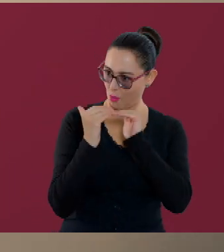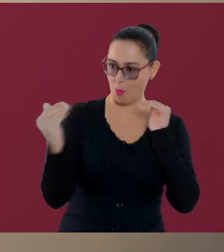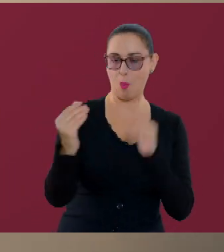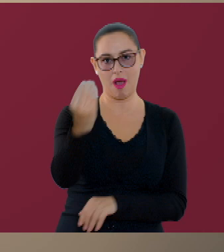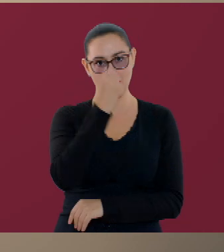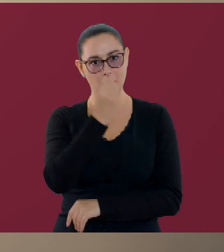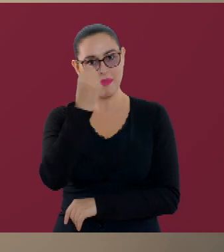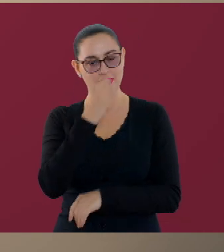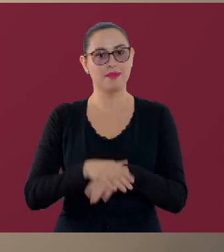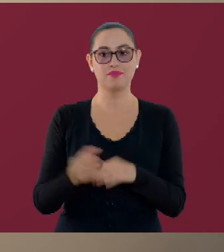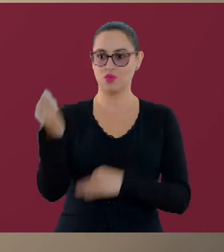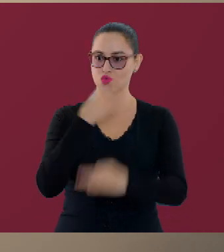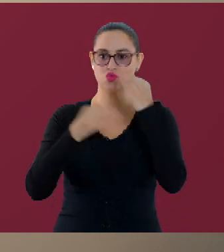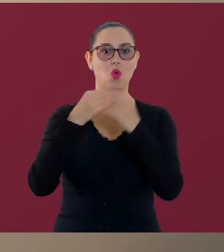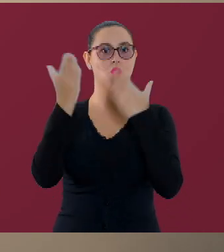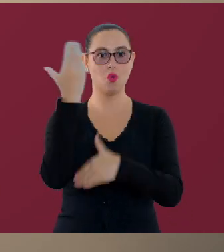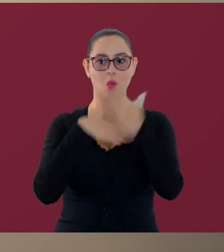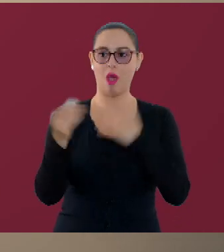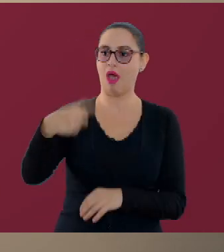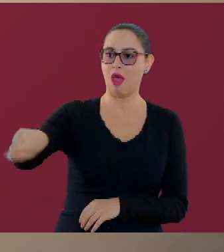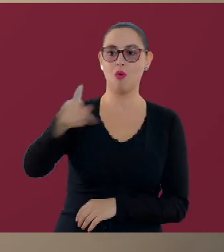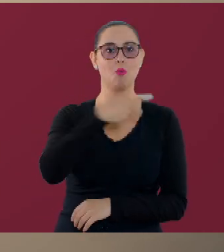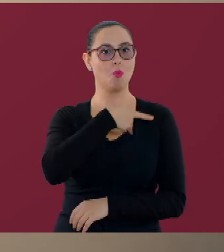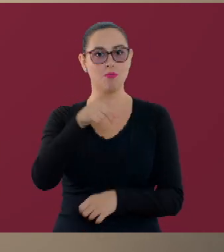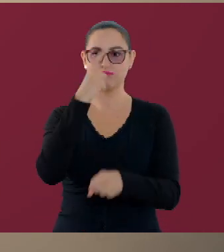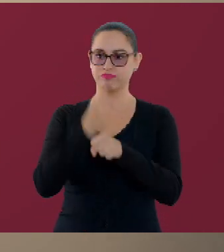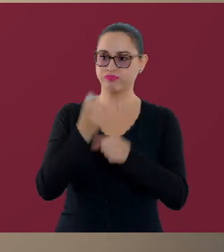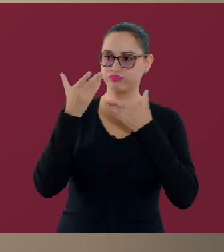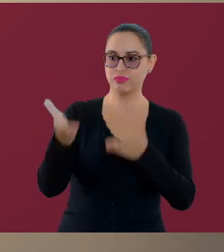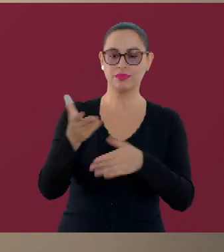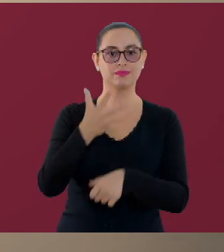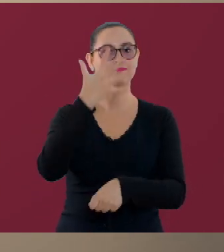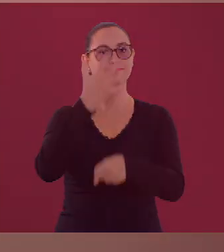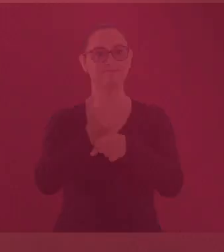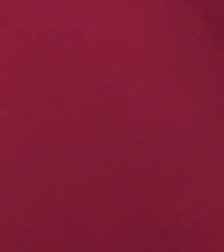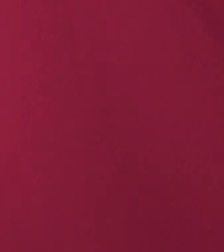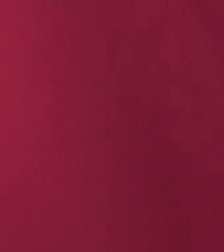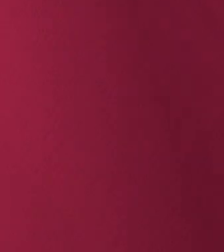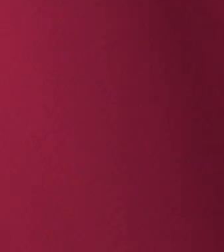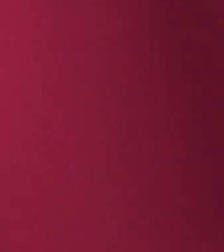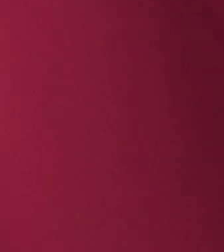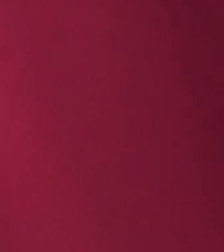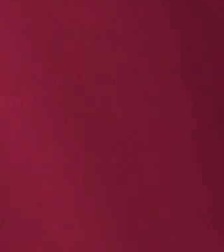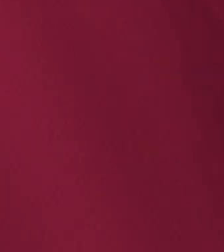Que coman los que nos dan de comer. Por el bien de todos, primero los pobres. Quinto informe.